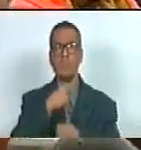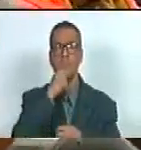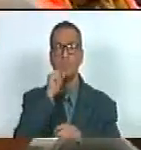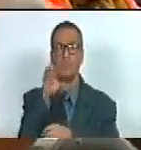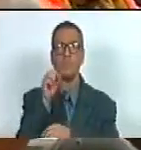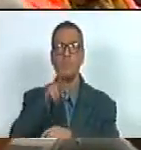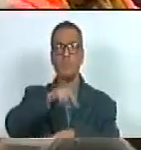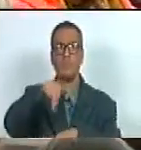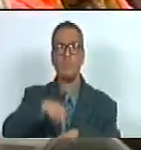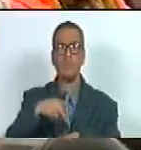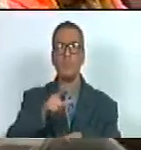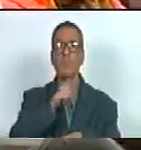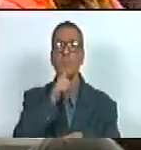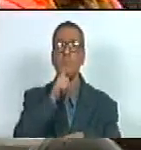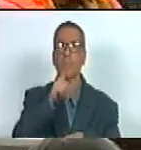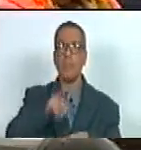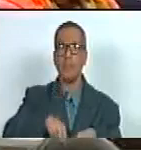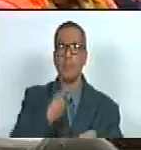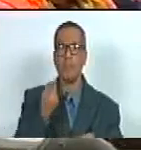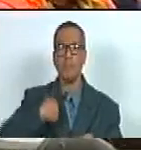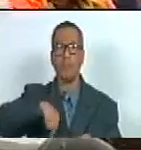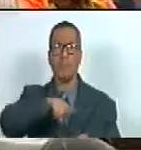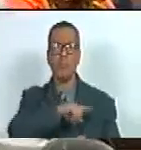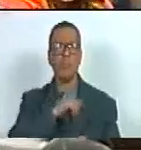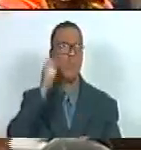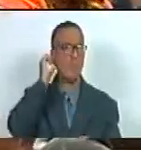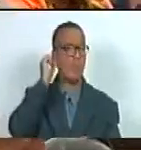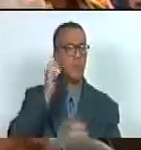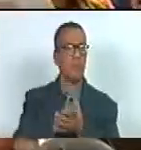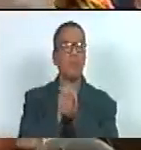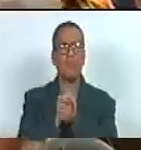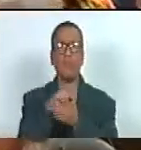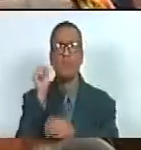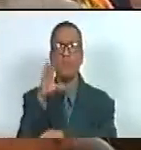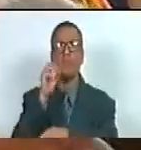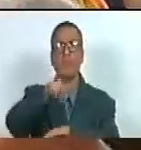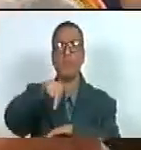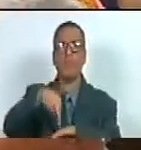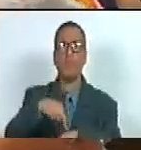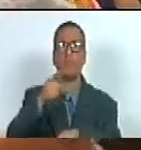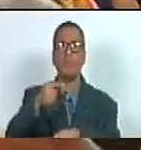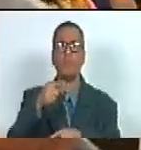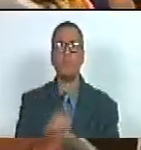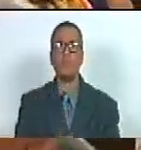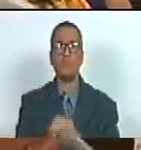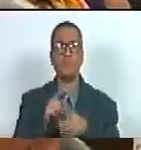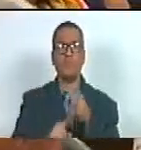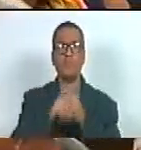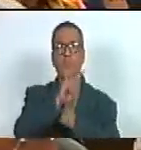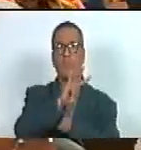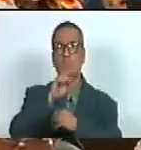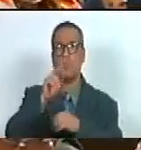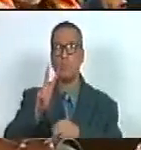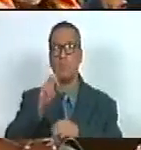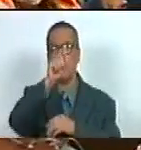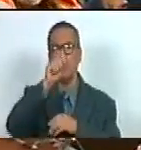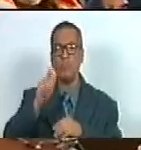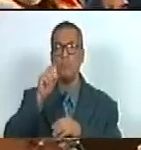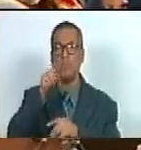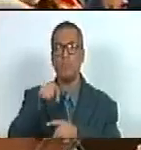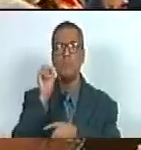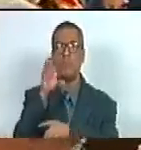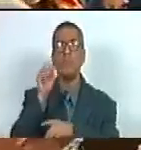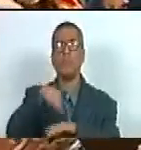mal pudiéramos nosotras mujeres camaradas parlamentarias que somos el 42% de esta